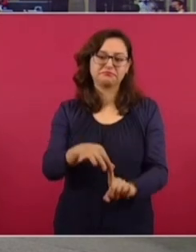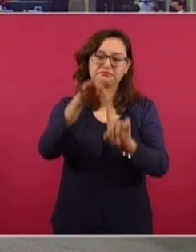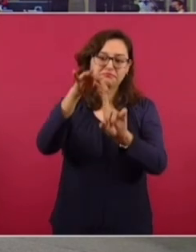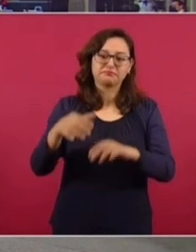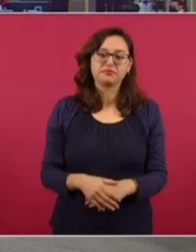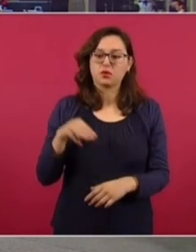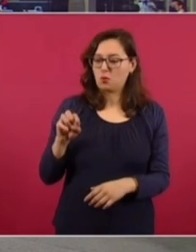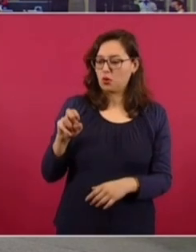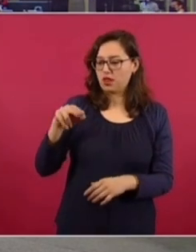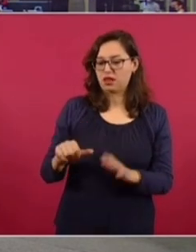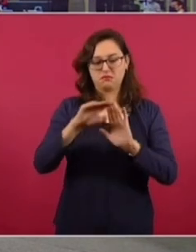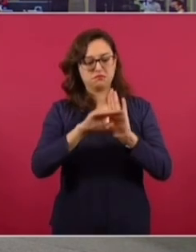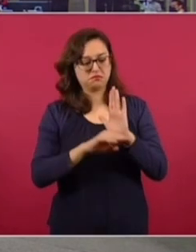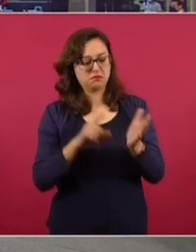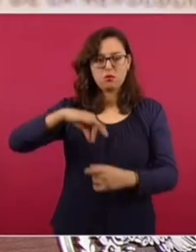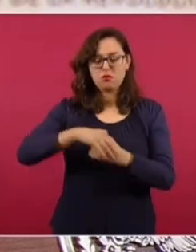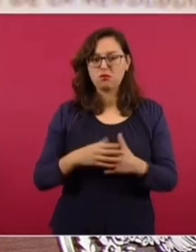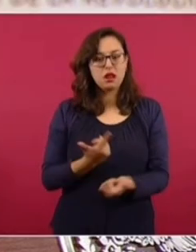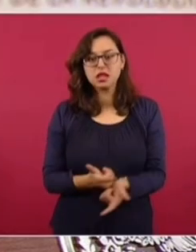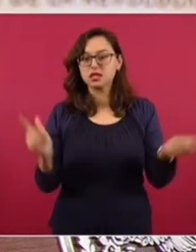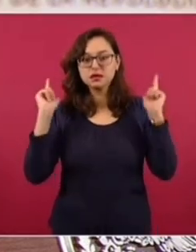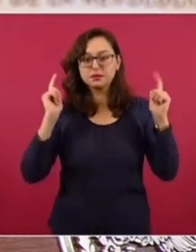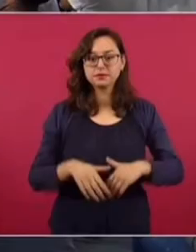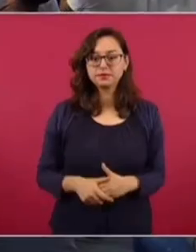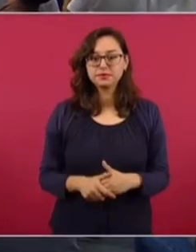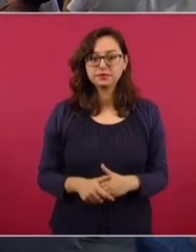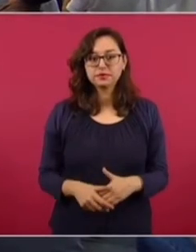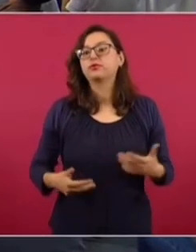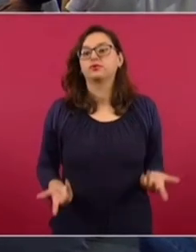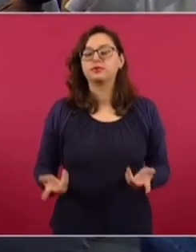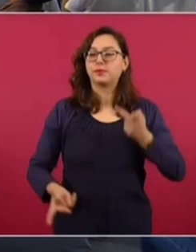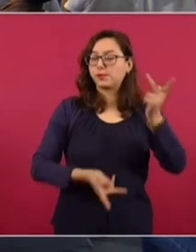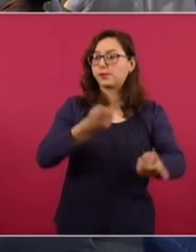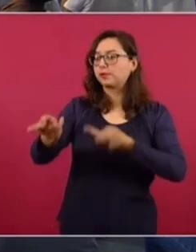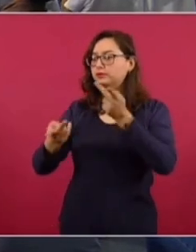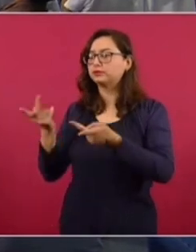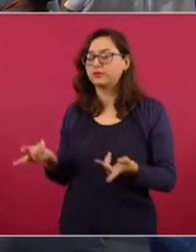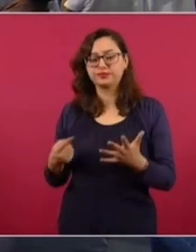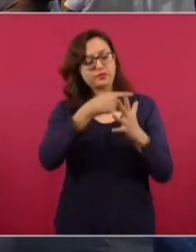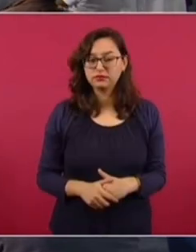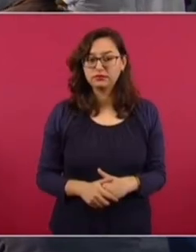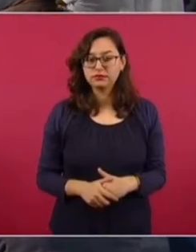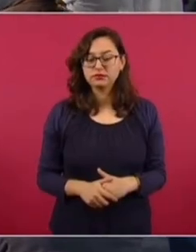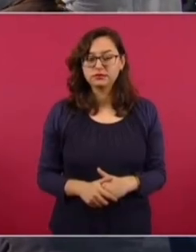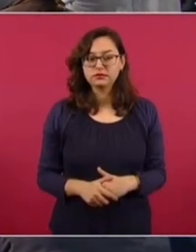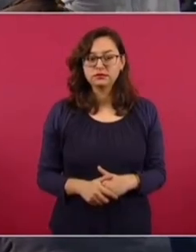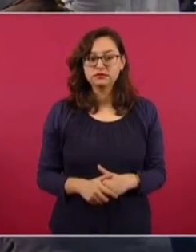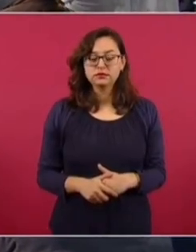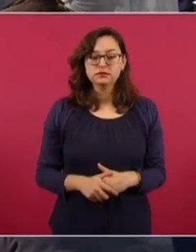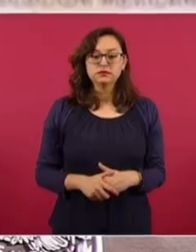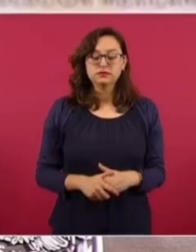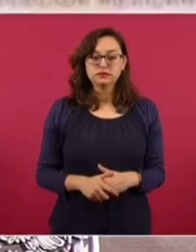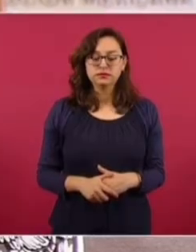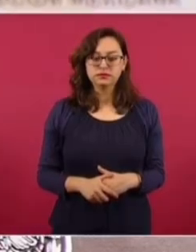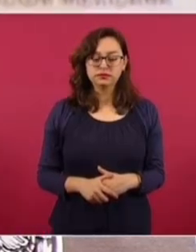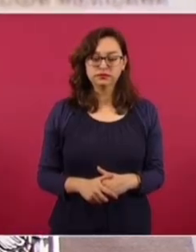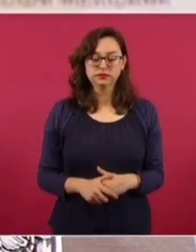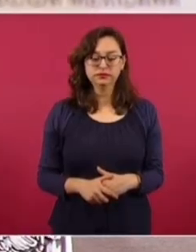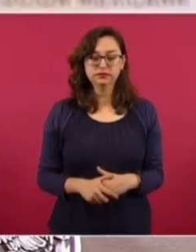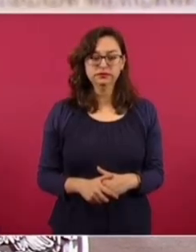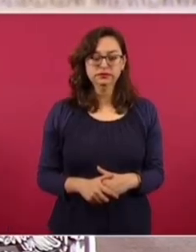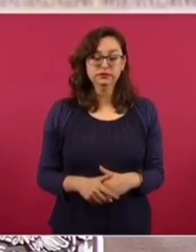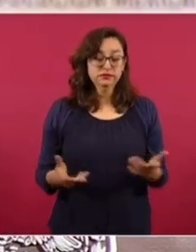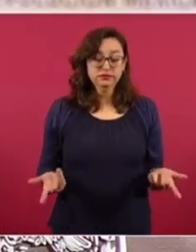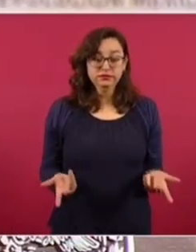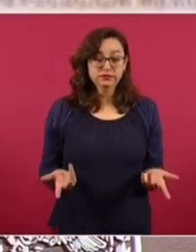estatutos del partido al que pertenezco. Entonces se hace la encuesta y se ve quién es quién. Y tienen que resolver nada más